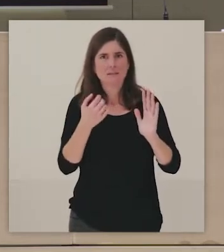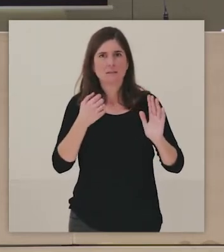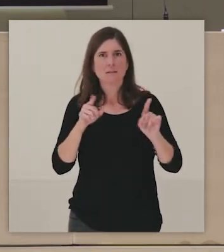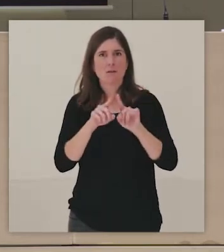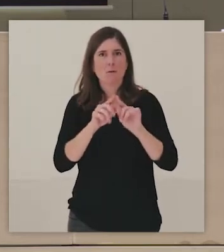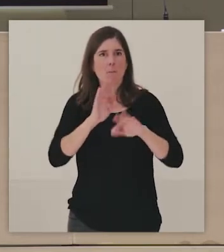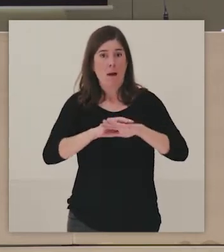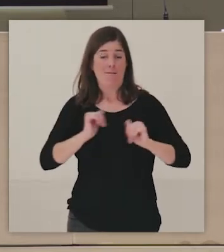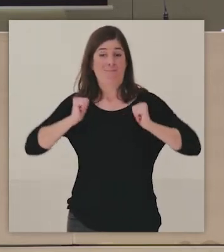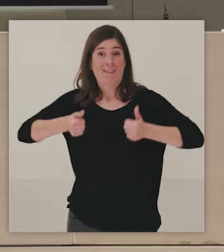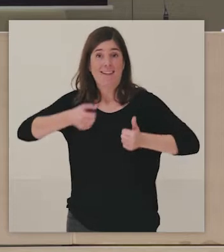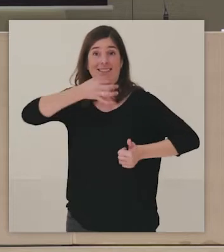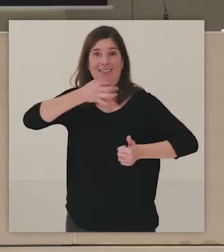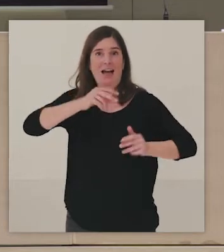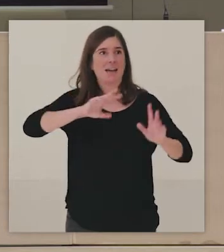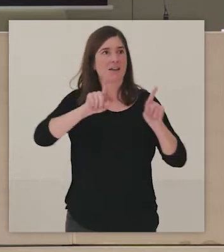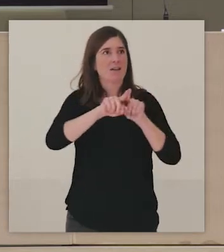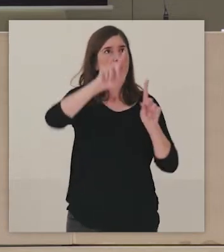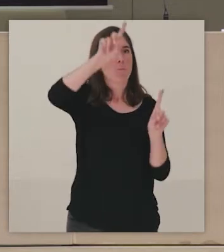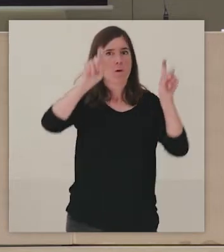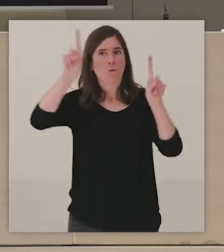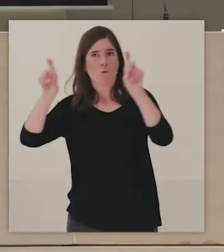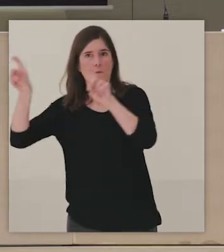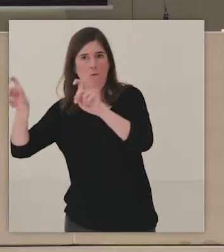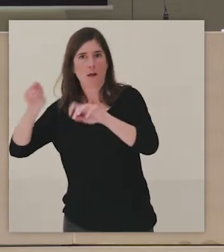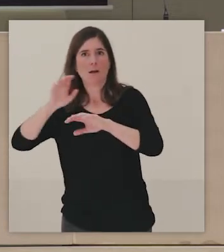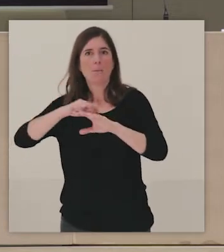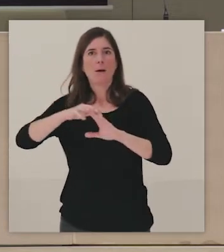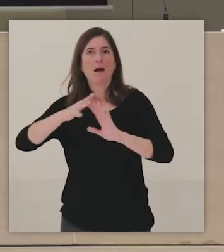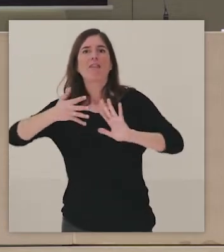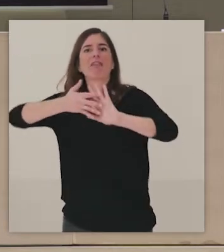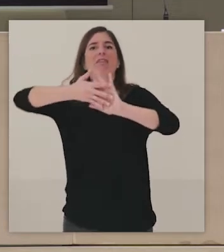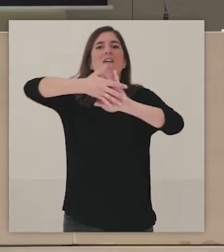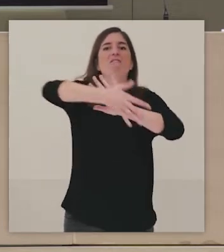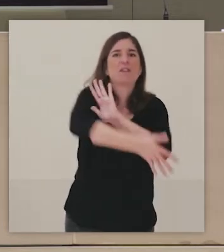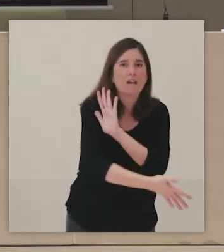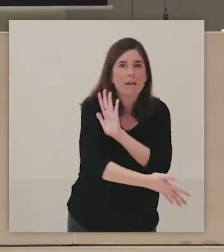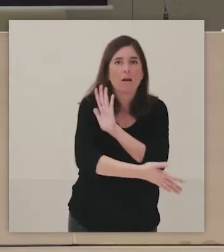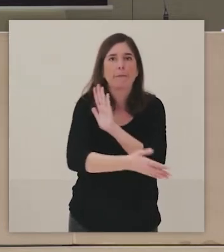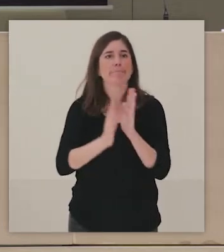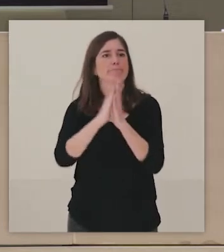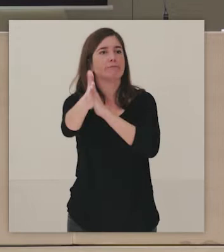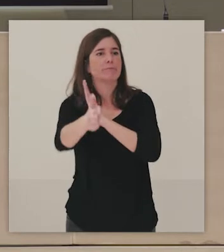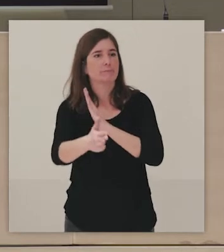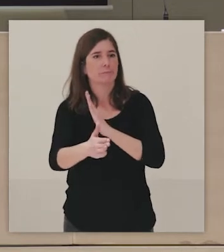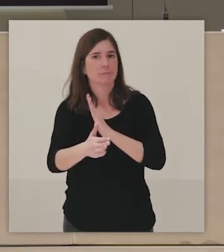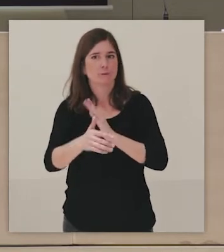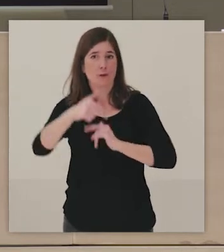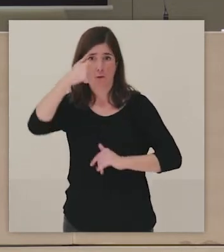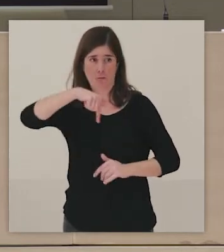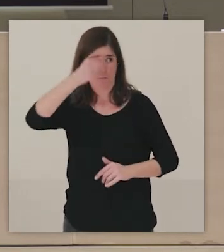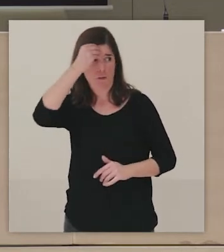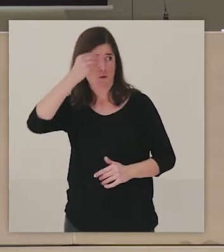preguntas. En lugar de definir qué es la accesibilidad universal que yo creo que todos los que estamos